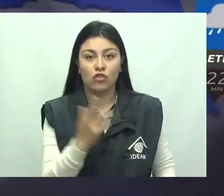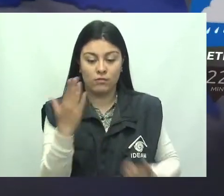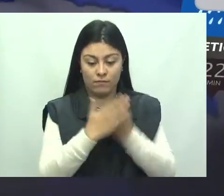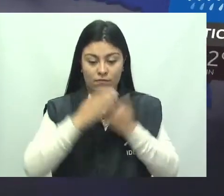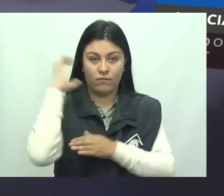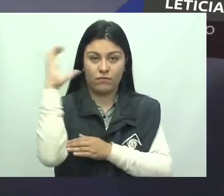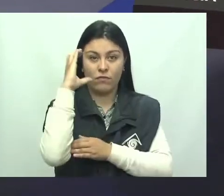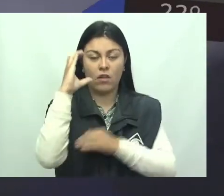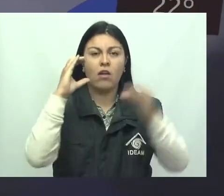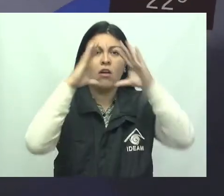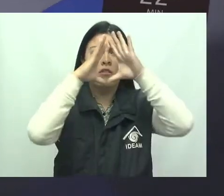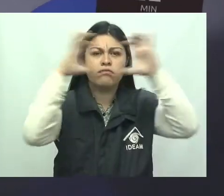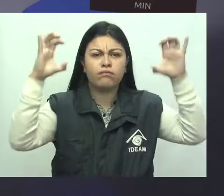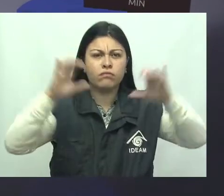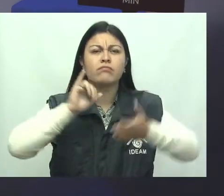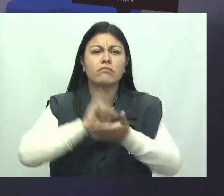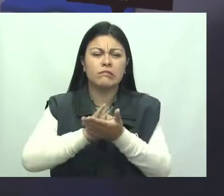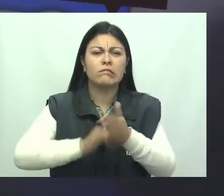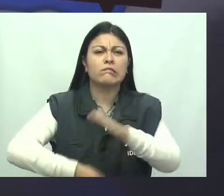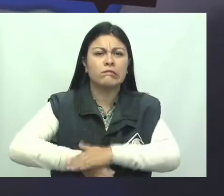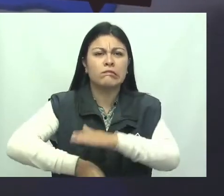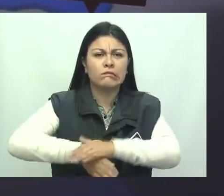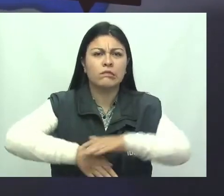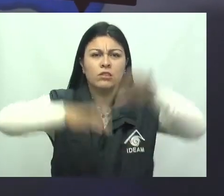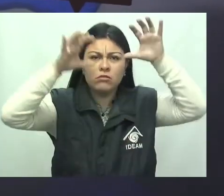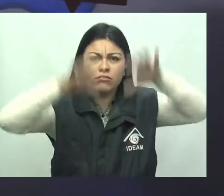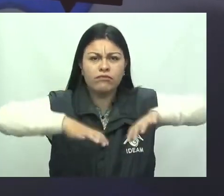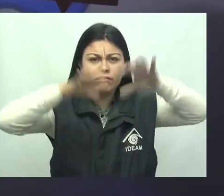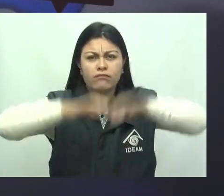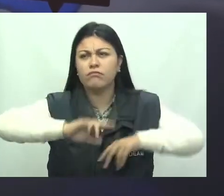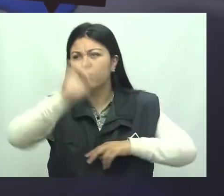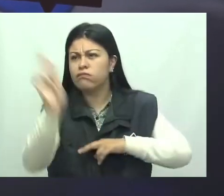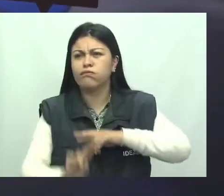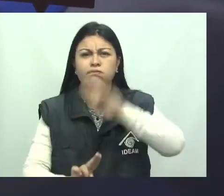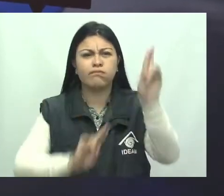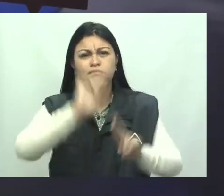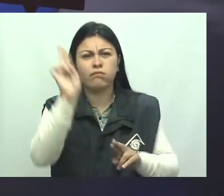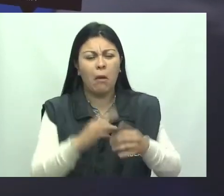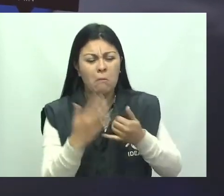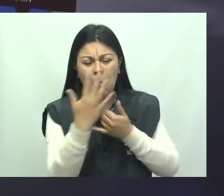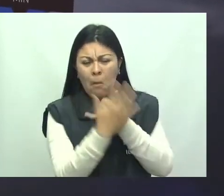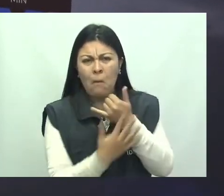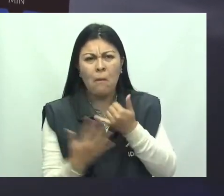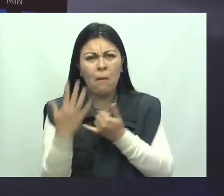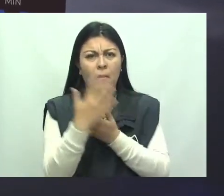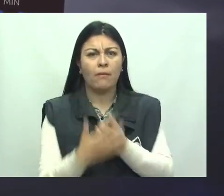Hacia el sur las nubes serán densas y se mantienen las lluvias con tormentas sobre todo el territorio.